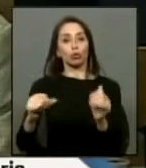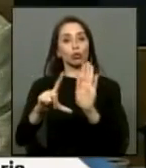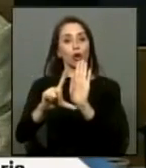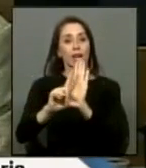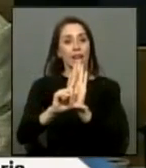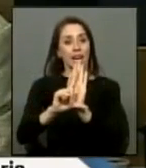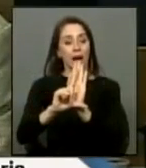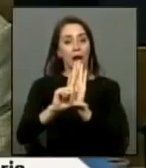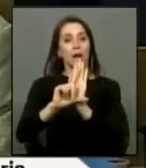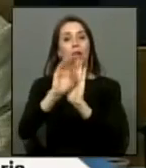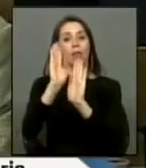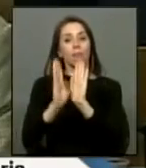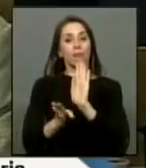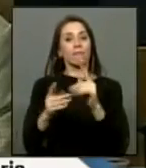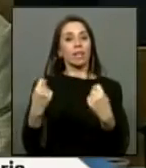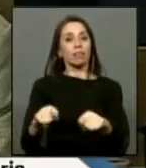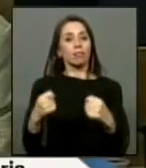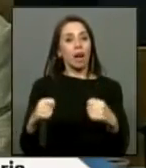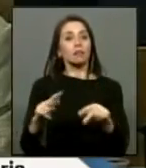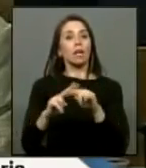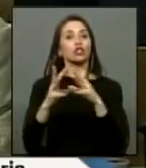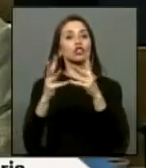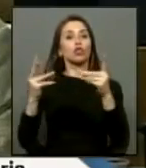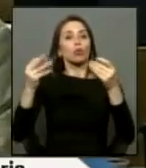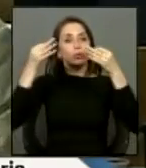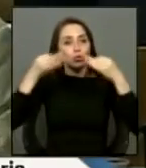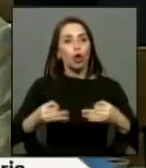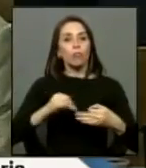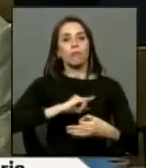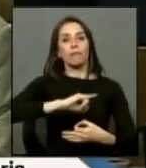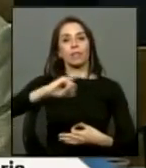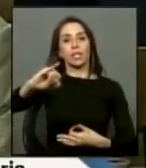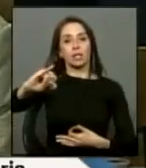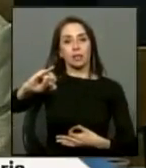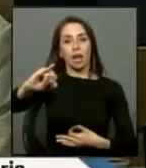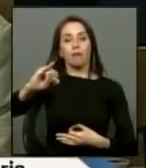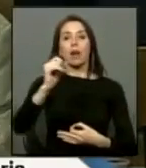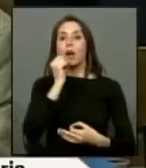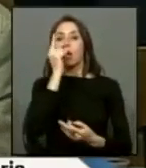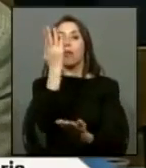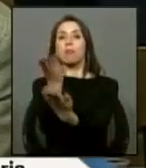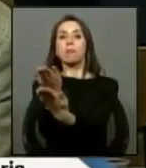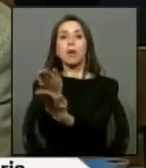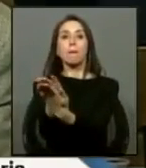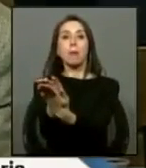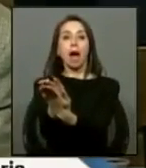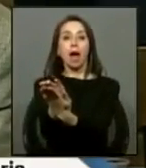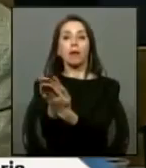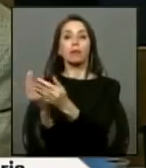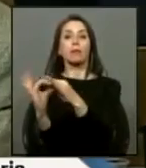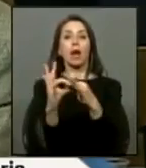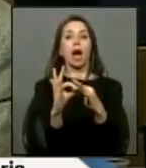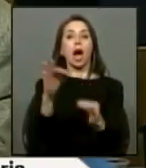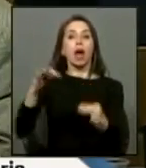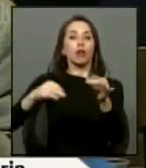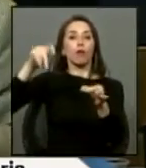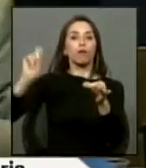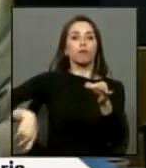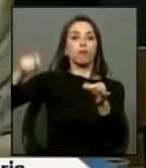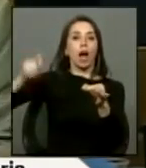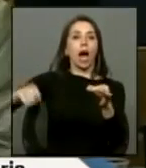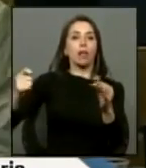tiene que propender a una solución definitiva porque las demandas están sujetos a casos de la jurisprudencia